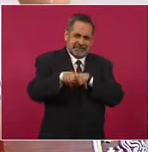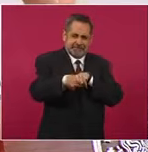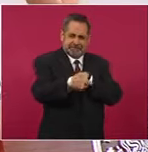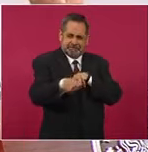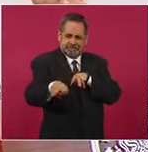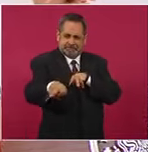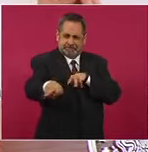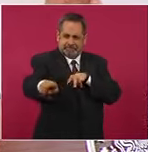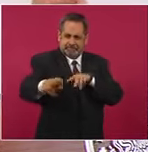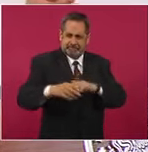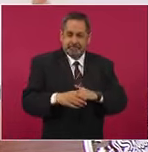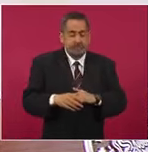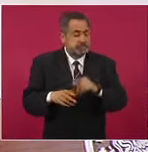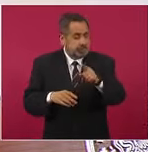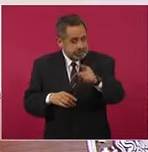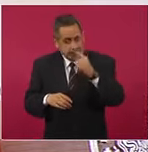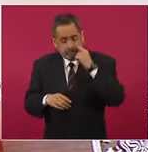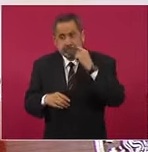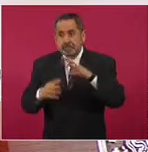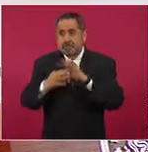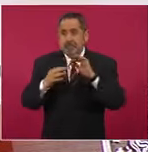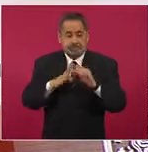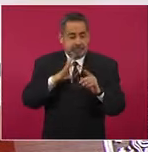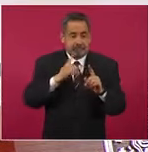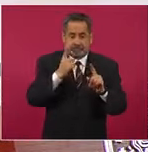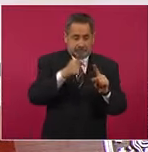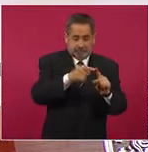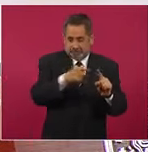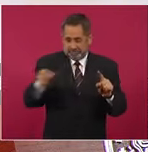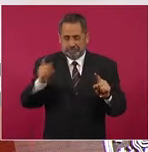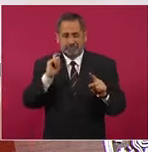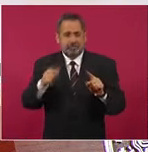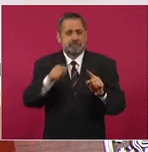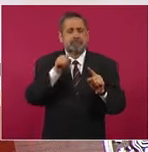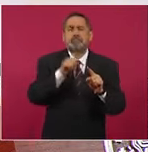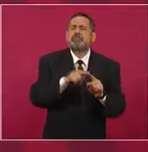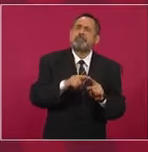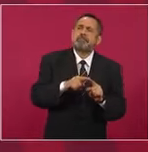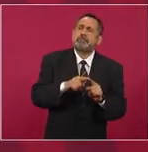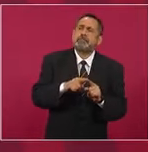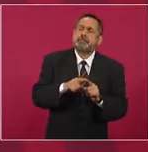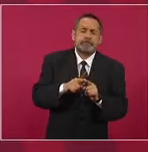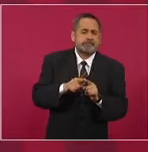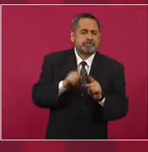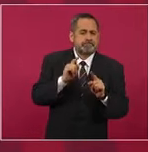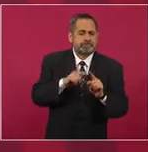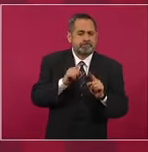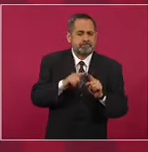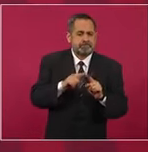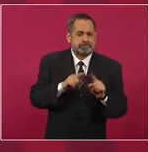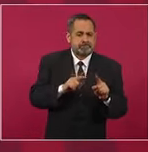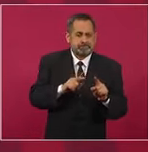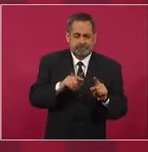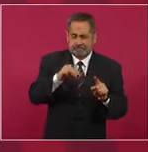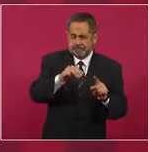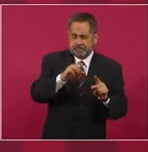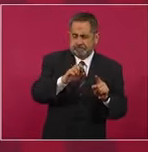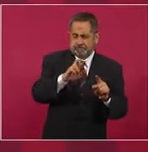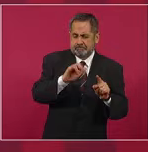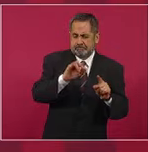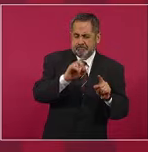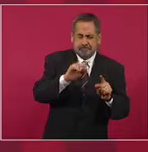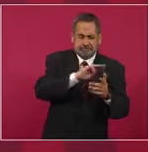hay un tramo de Mérida